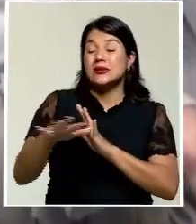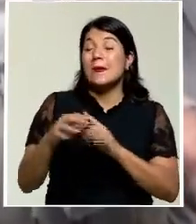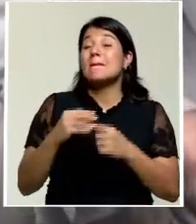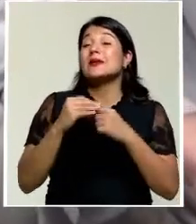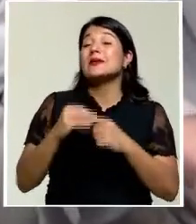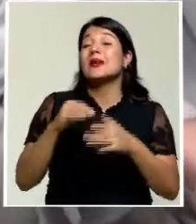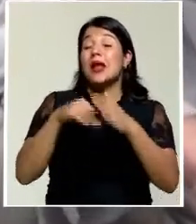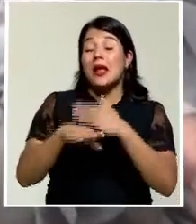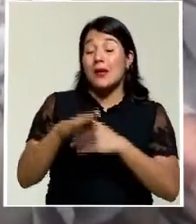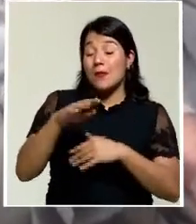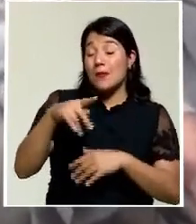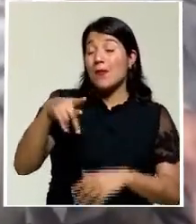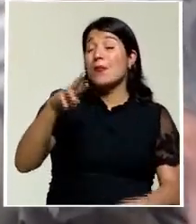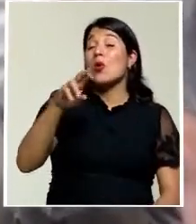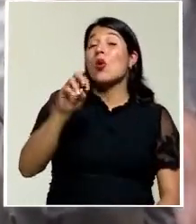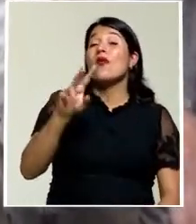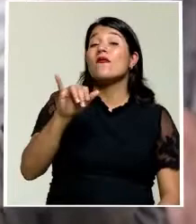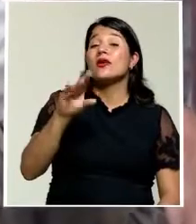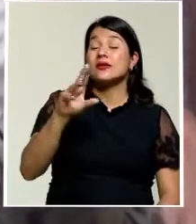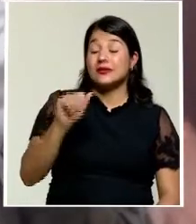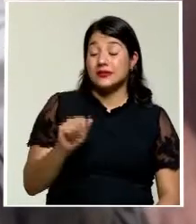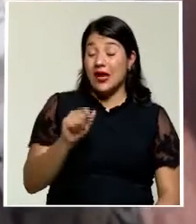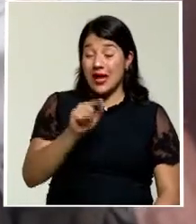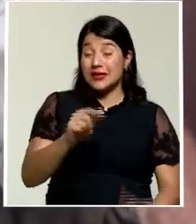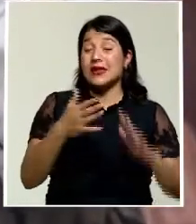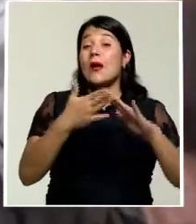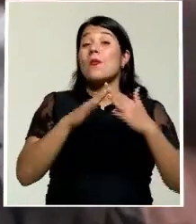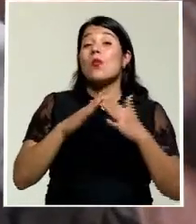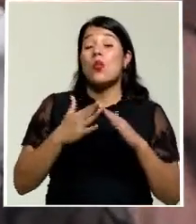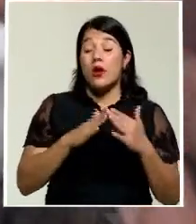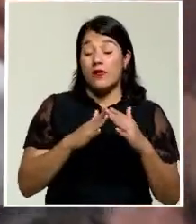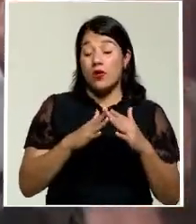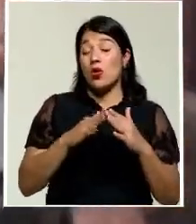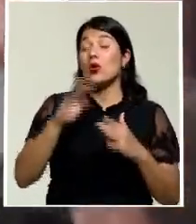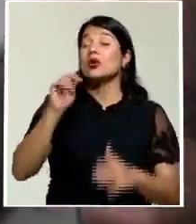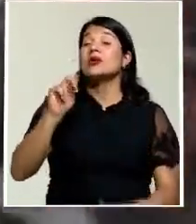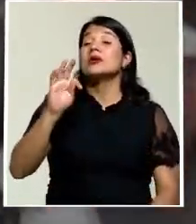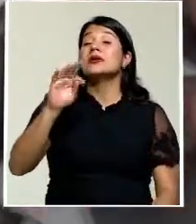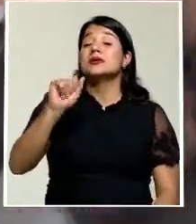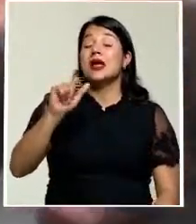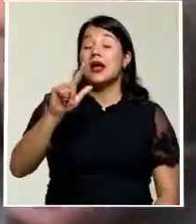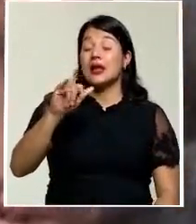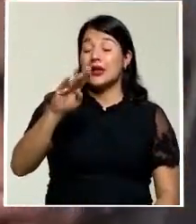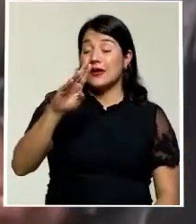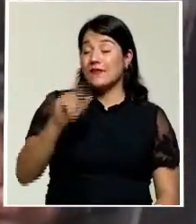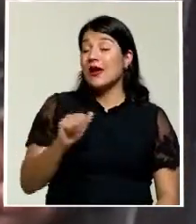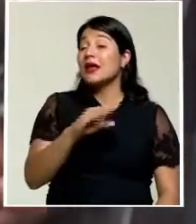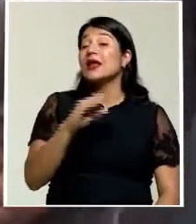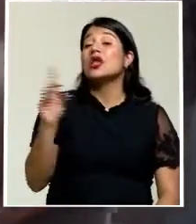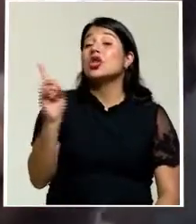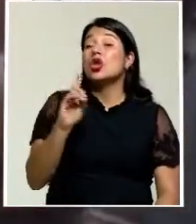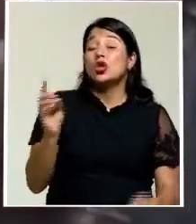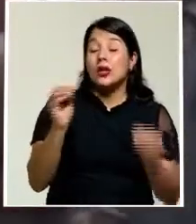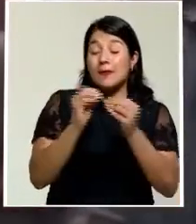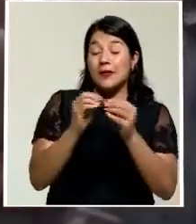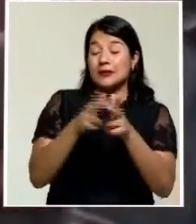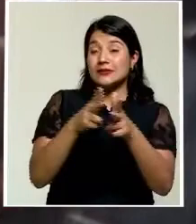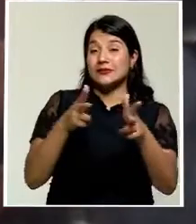la provincia de Kandahar, un feudo histórico de los talibanes y la zona donde se concentra la producción de tráfico y de opio.